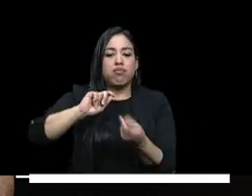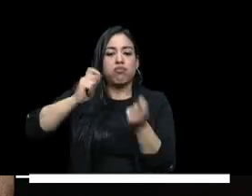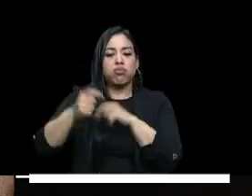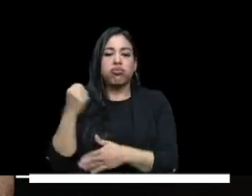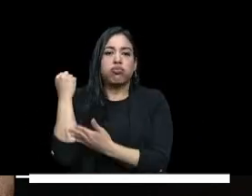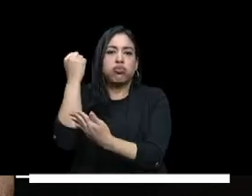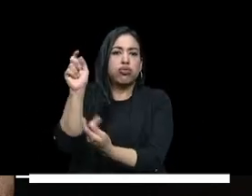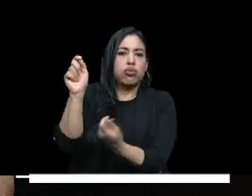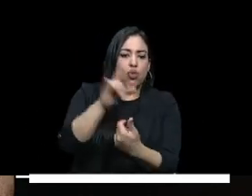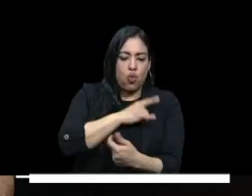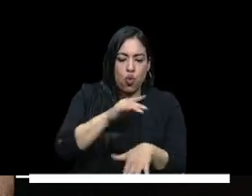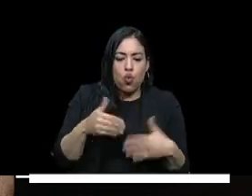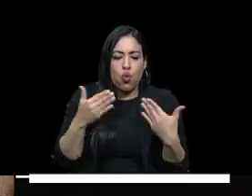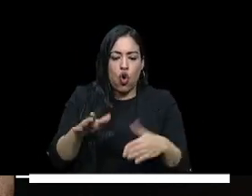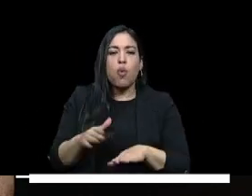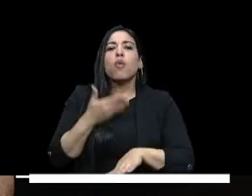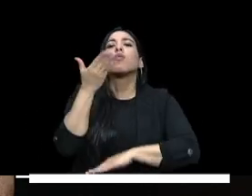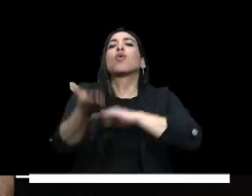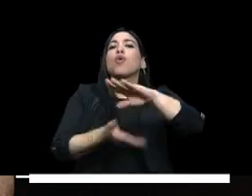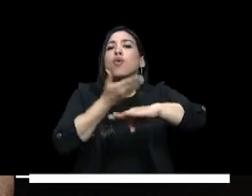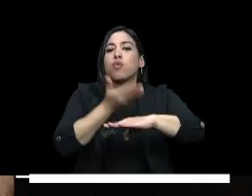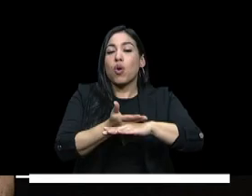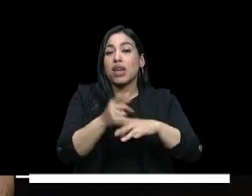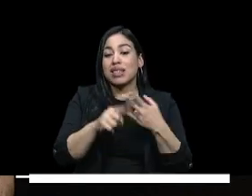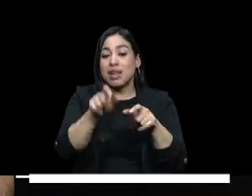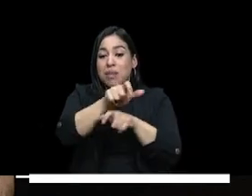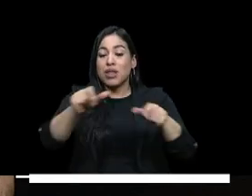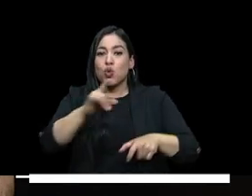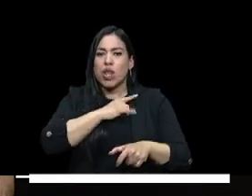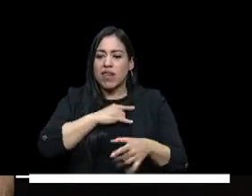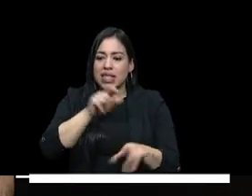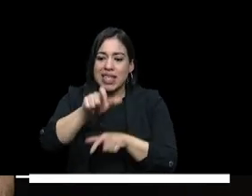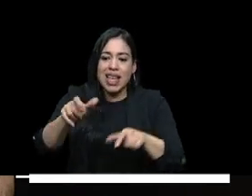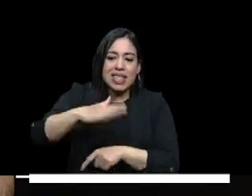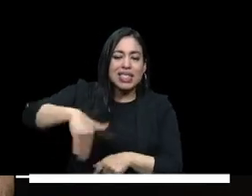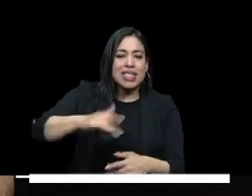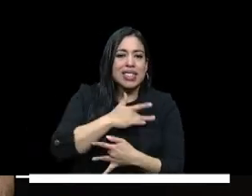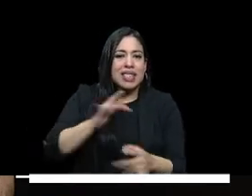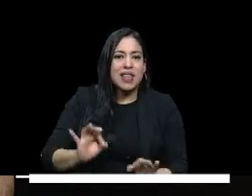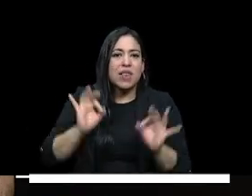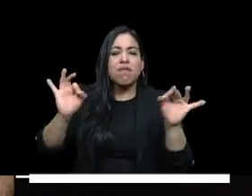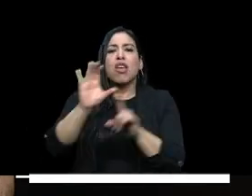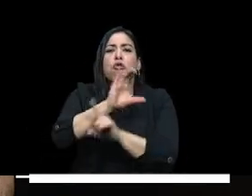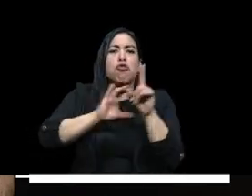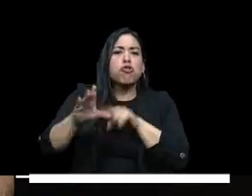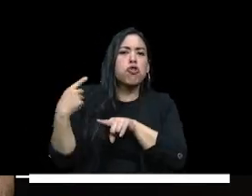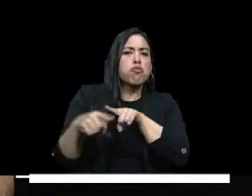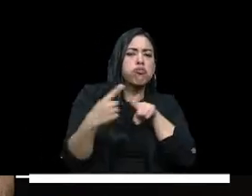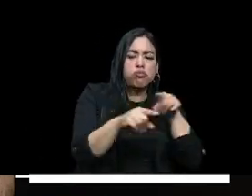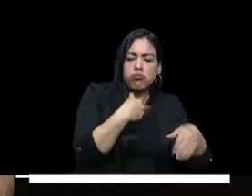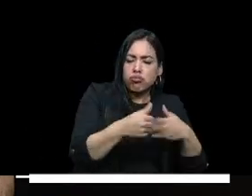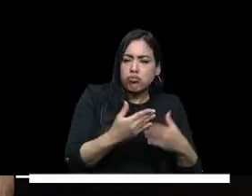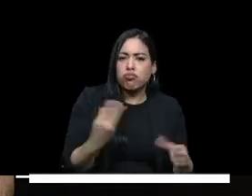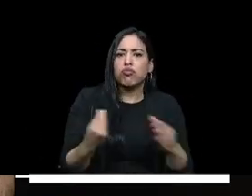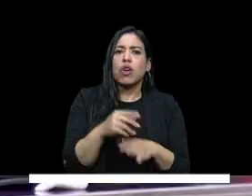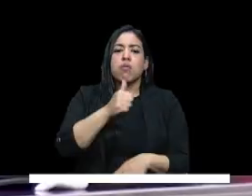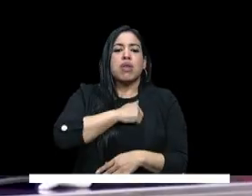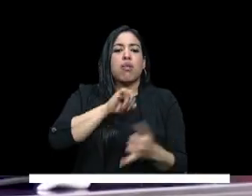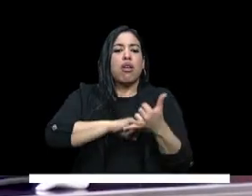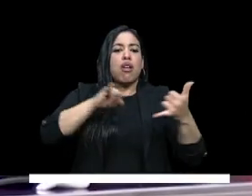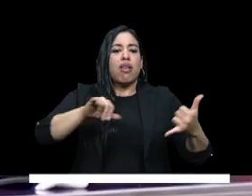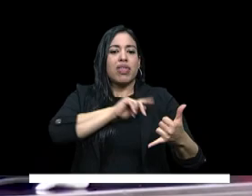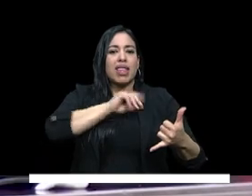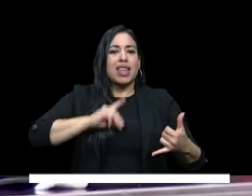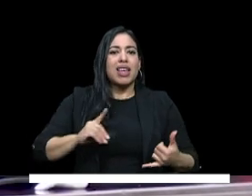financiamiento de la educación superior pública potencia el bienestar universitario las rutas de interculturalidad la apuesta por la autonomía